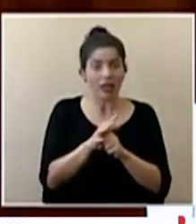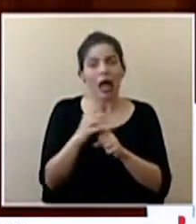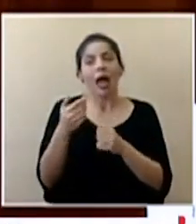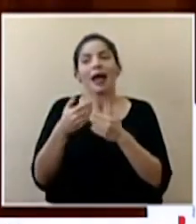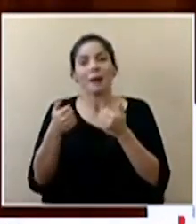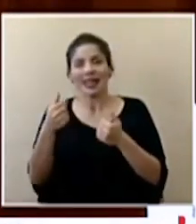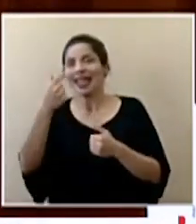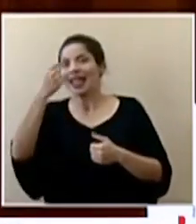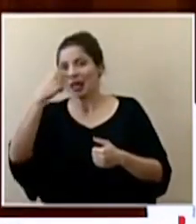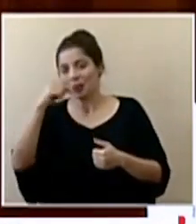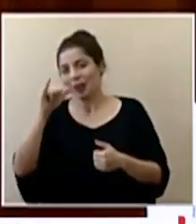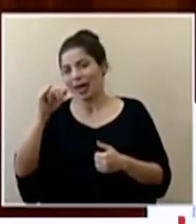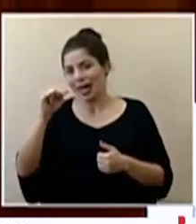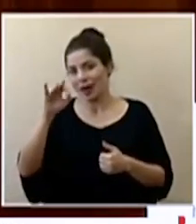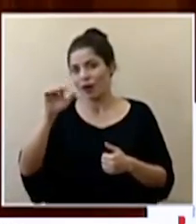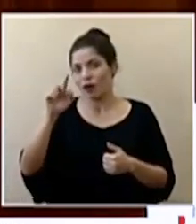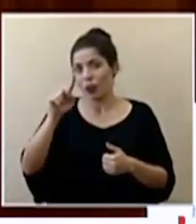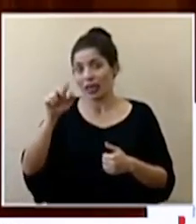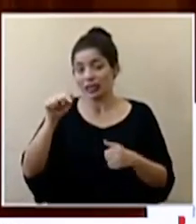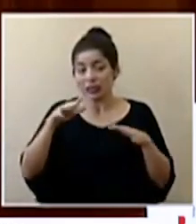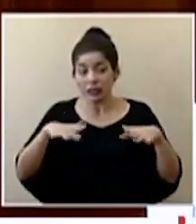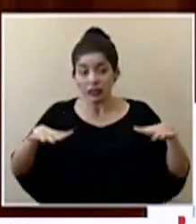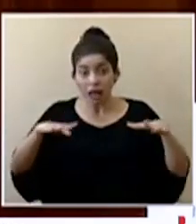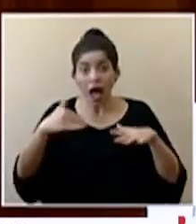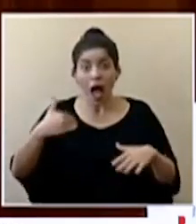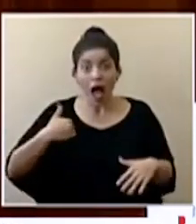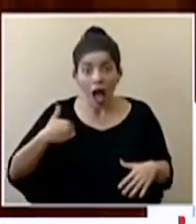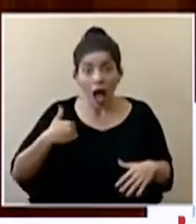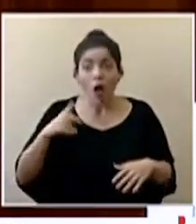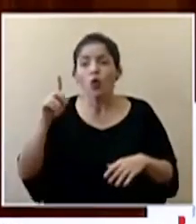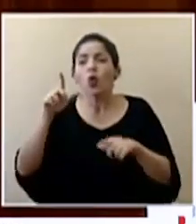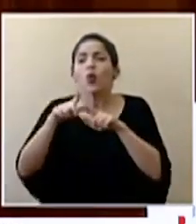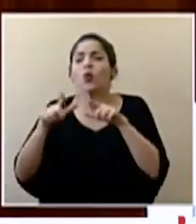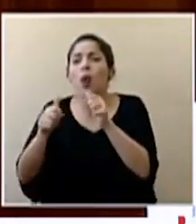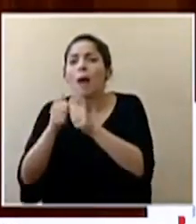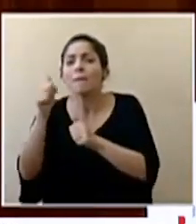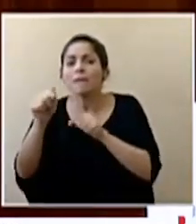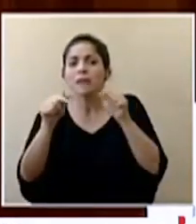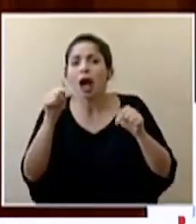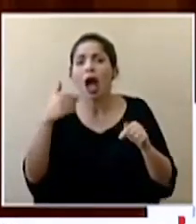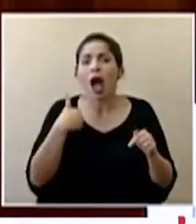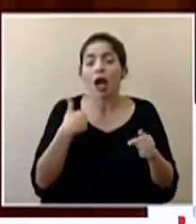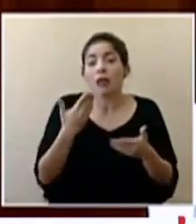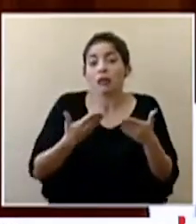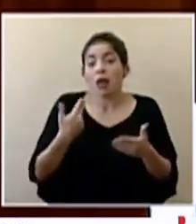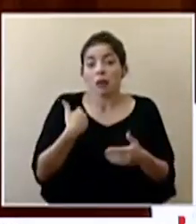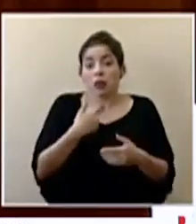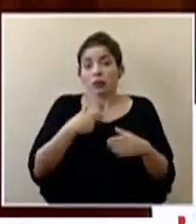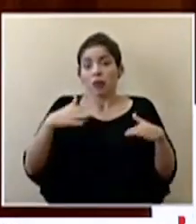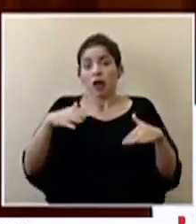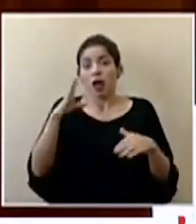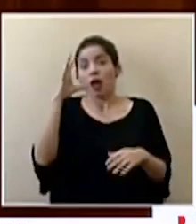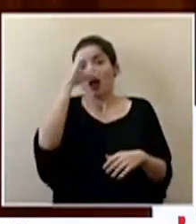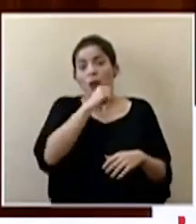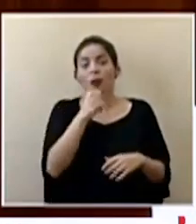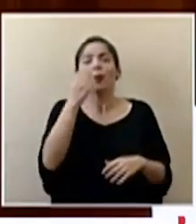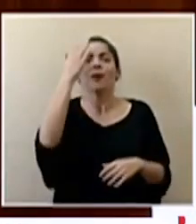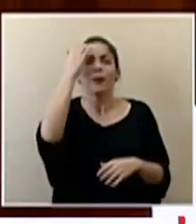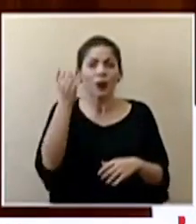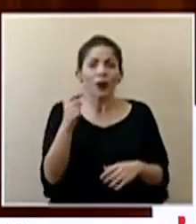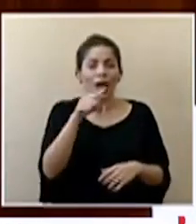influenza empieza o está circulando en ciertas zonas que no necesariamente se han detectado porque indico